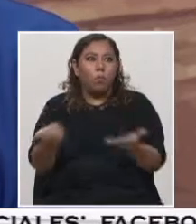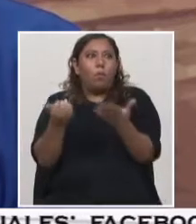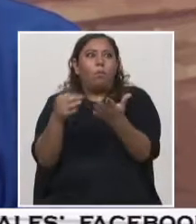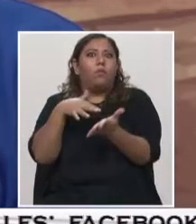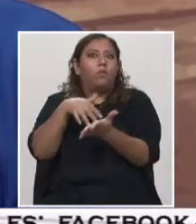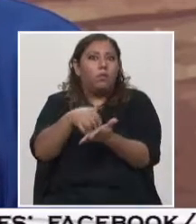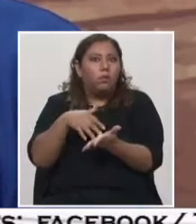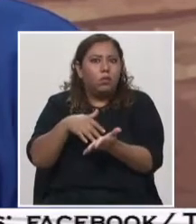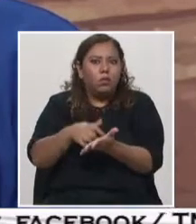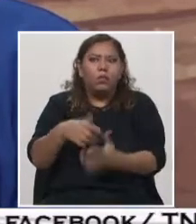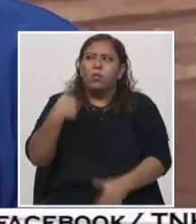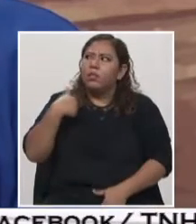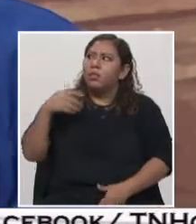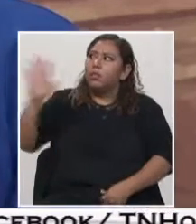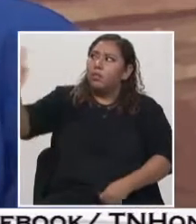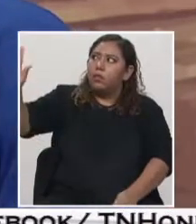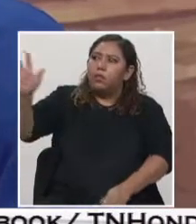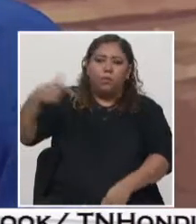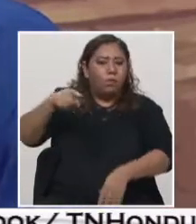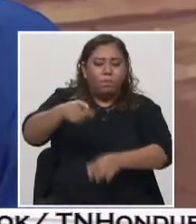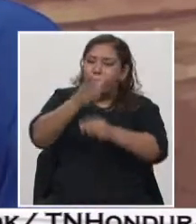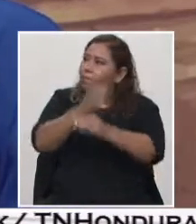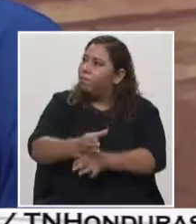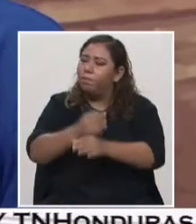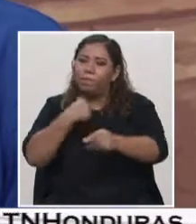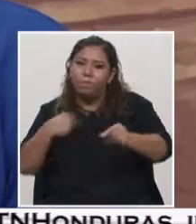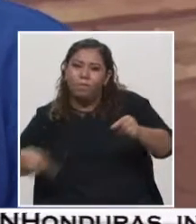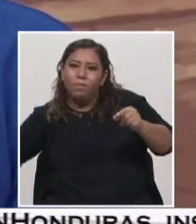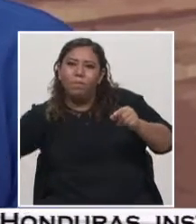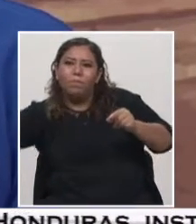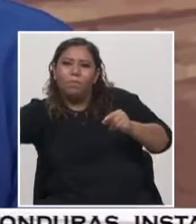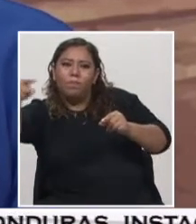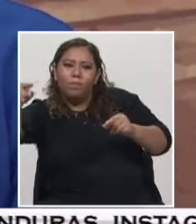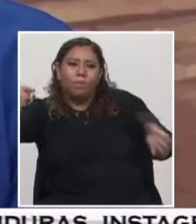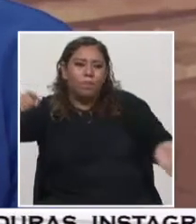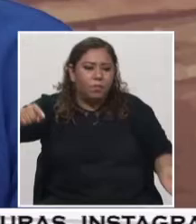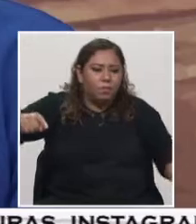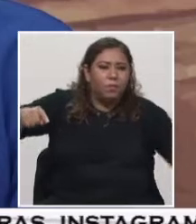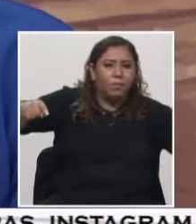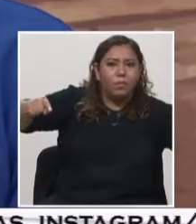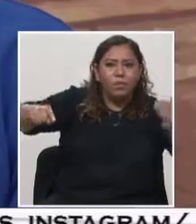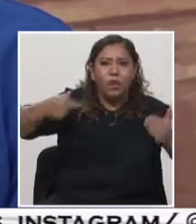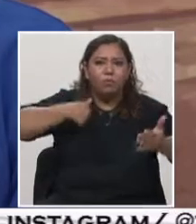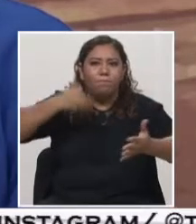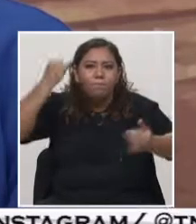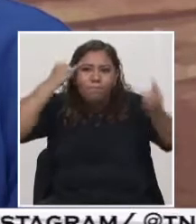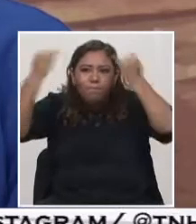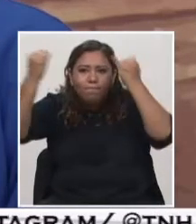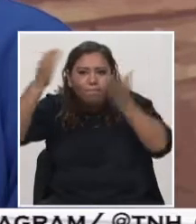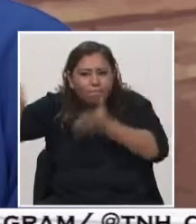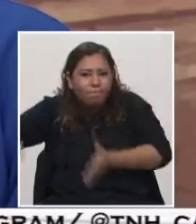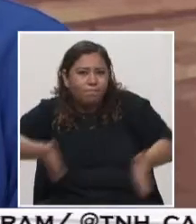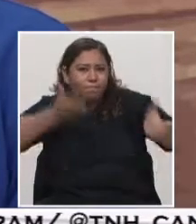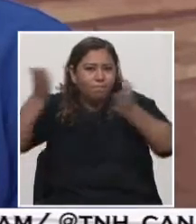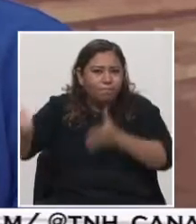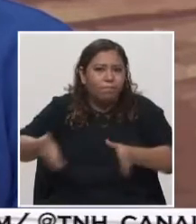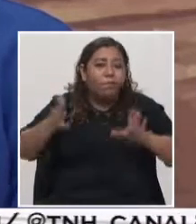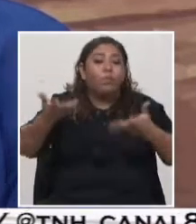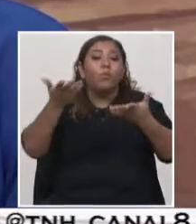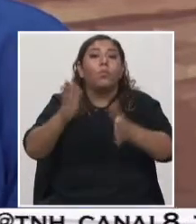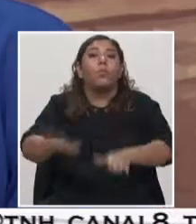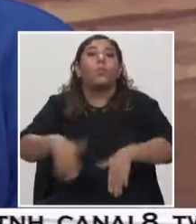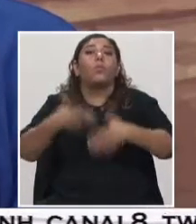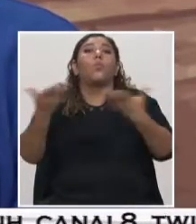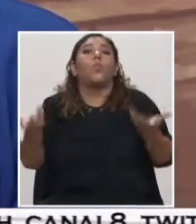o emitir los dictámenes de seguridad, hacer el estudio correspondiente, geología,